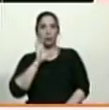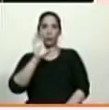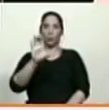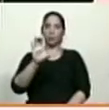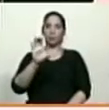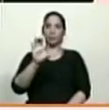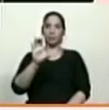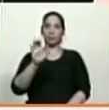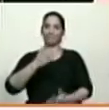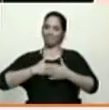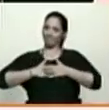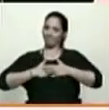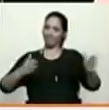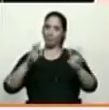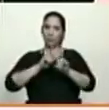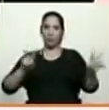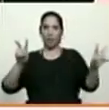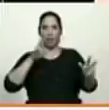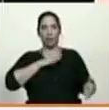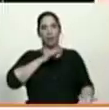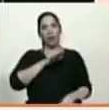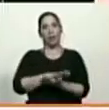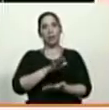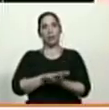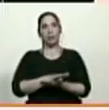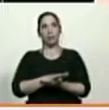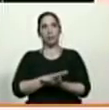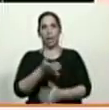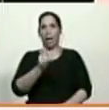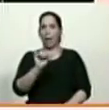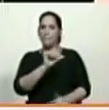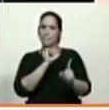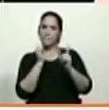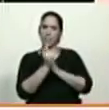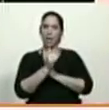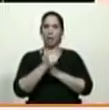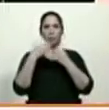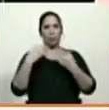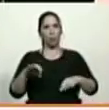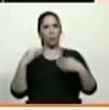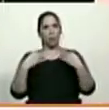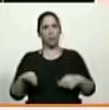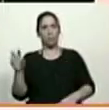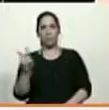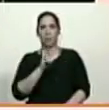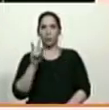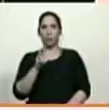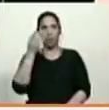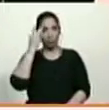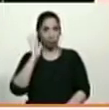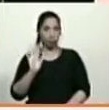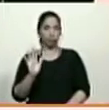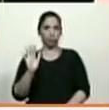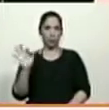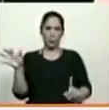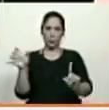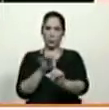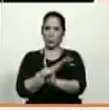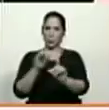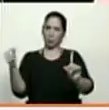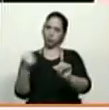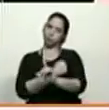para garantizar la paz y la tranquilidad. Hay un ambiente de normalidad en Venezuela que pretende ser perturbada por